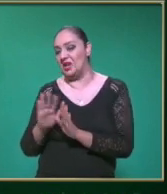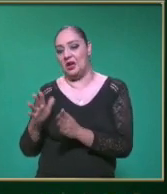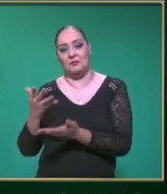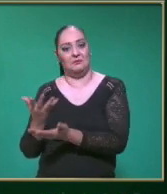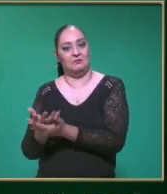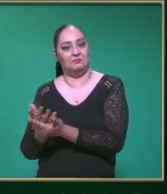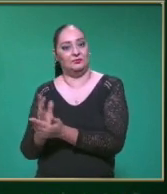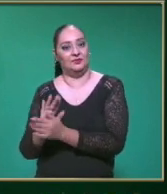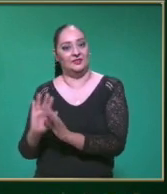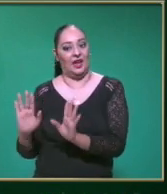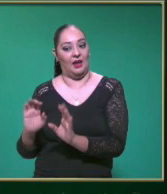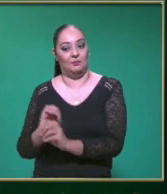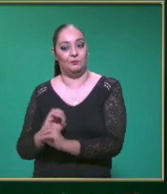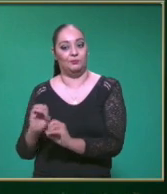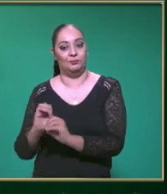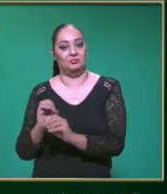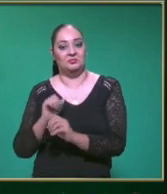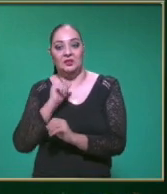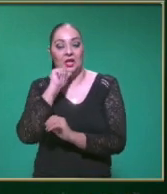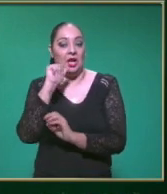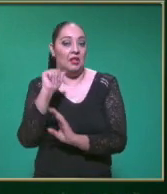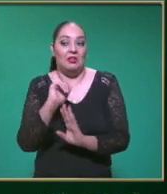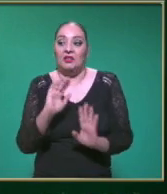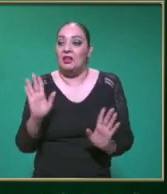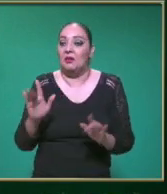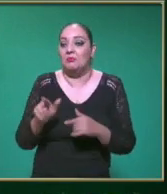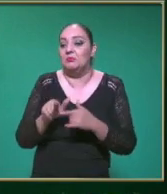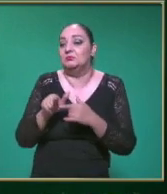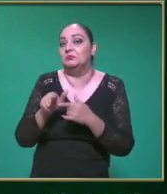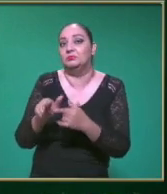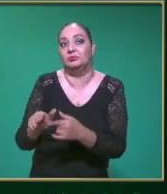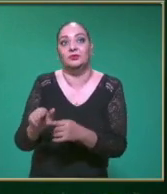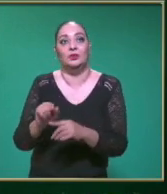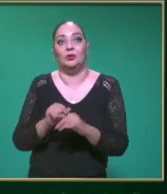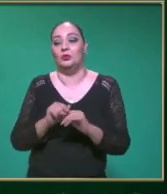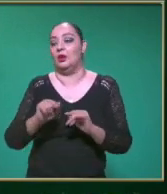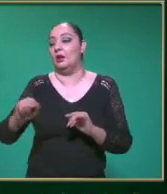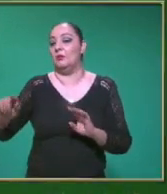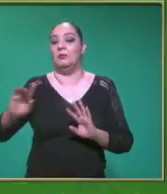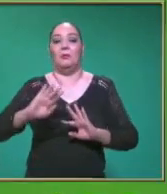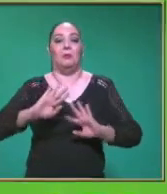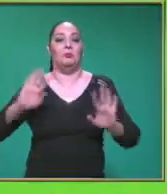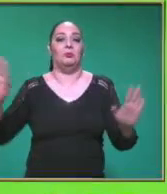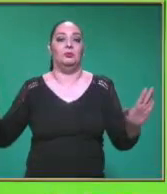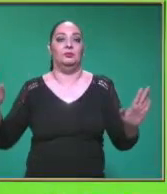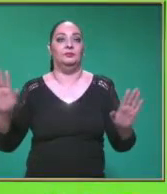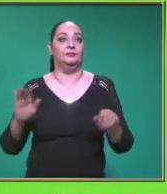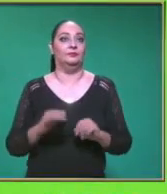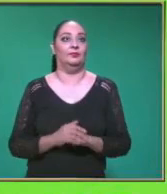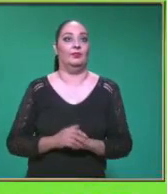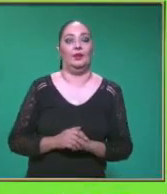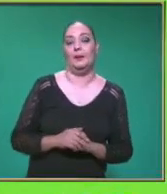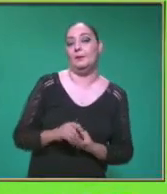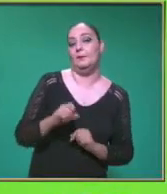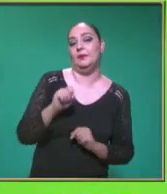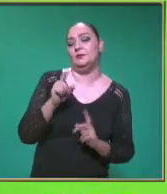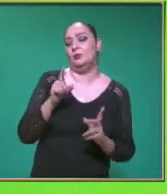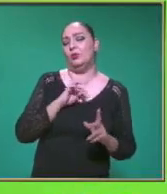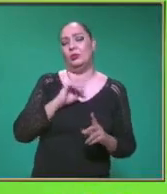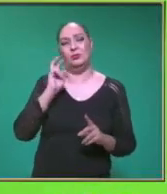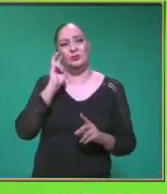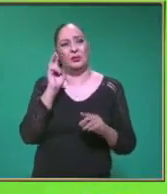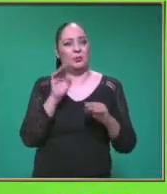Y ahí ya no hubo Reposo ni nada Ya fue totalmente Seguido ¿Verdad? Sí Ya el recorrido Ya fue totalmente Seguido Ya lo podemos